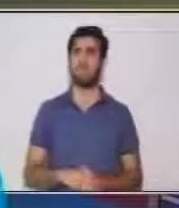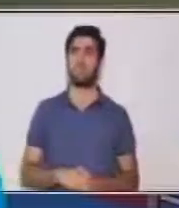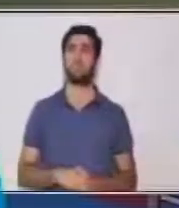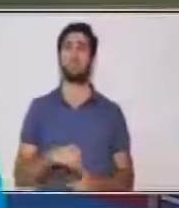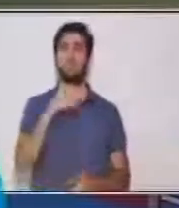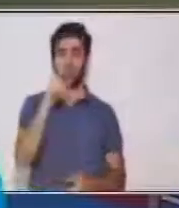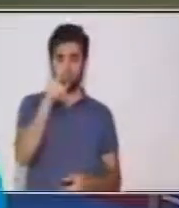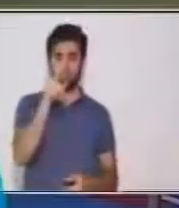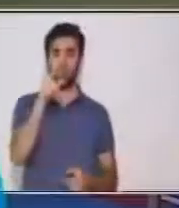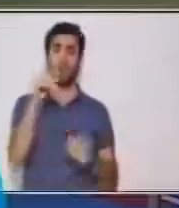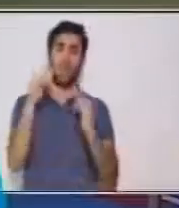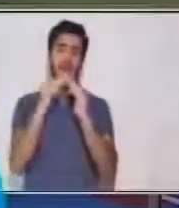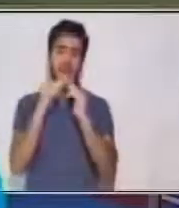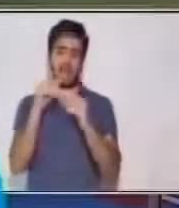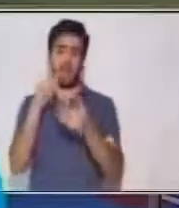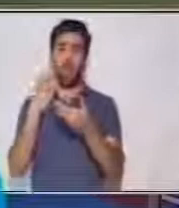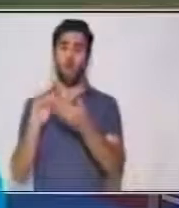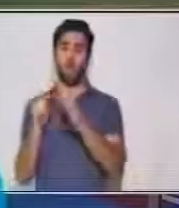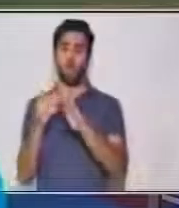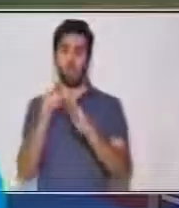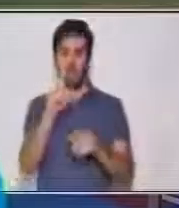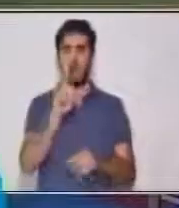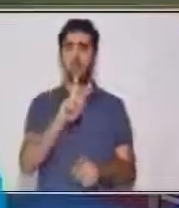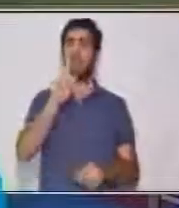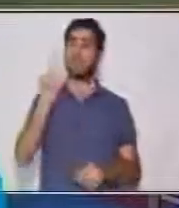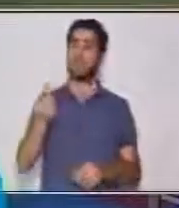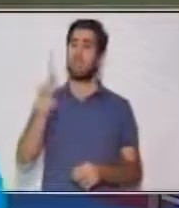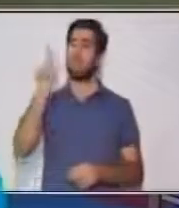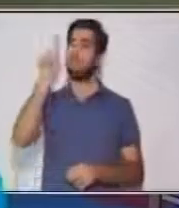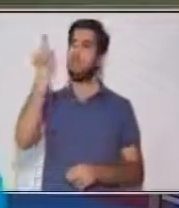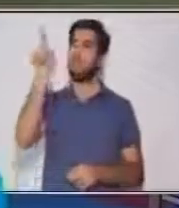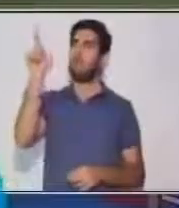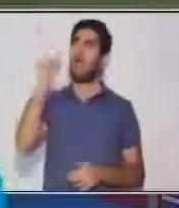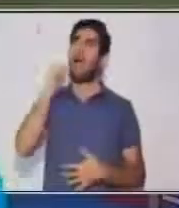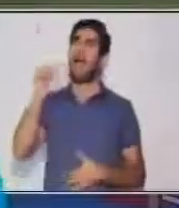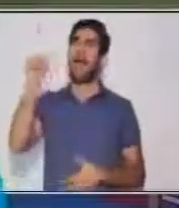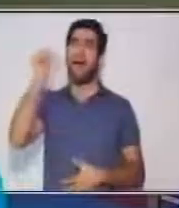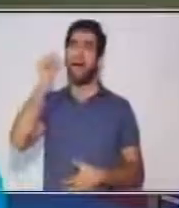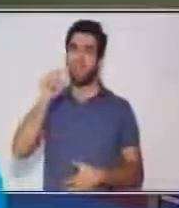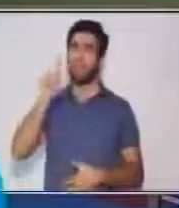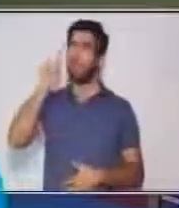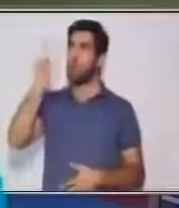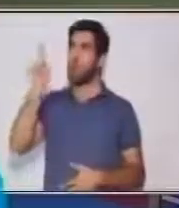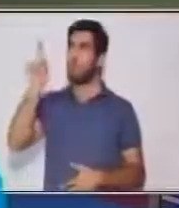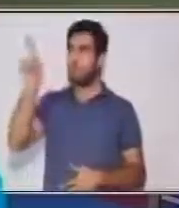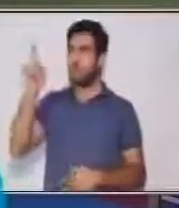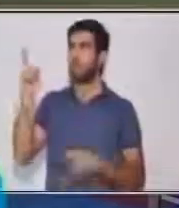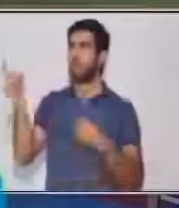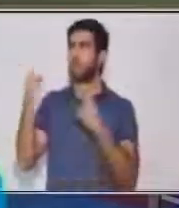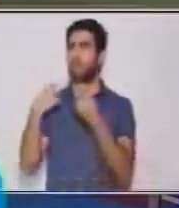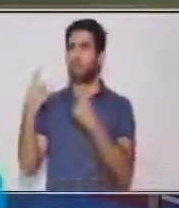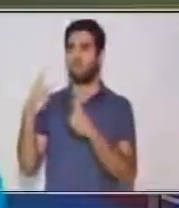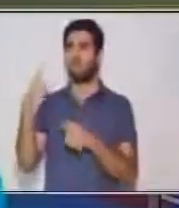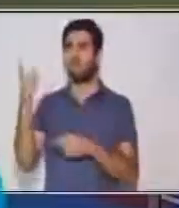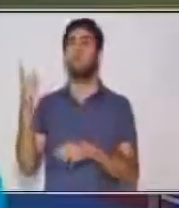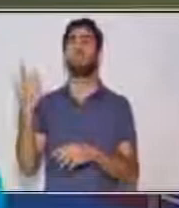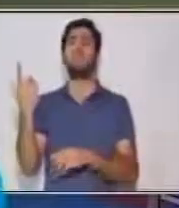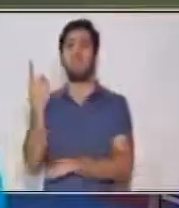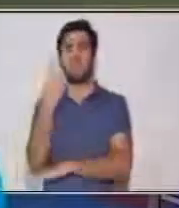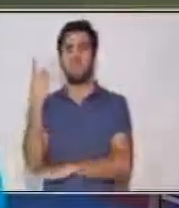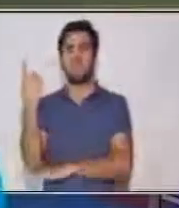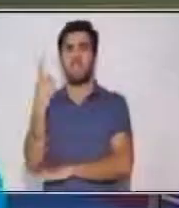mayor de tu comunidad o puede ser de tu familia. Le vas a preguntar acerca de un hecho muy importante